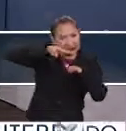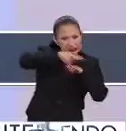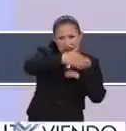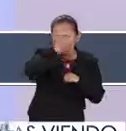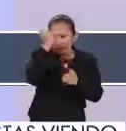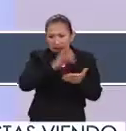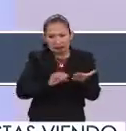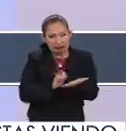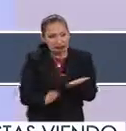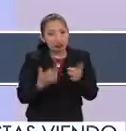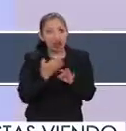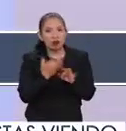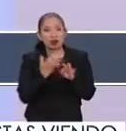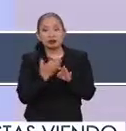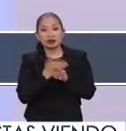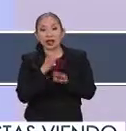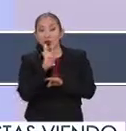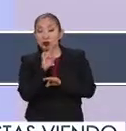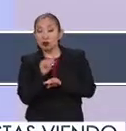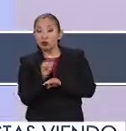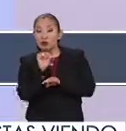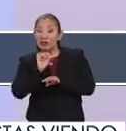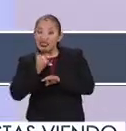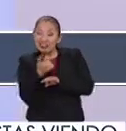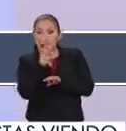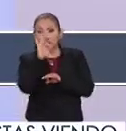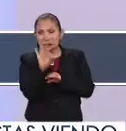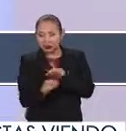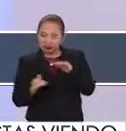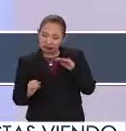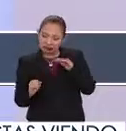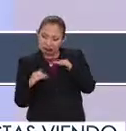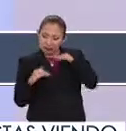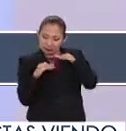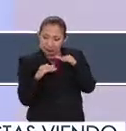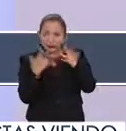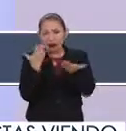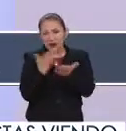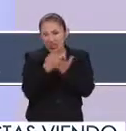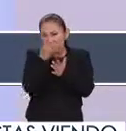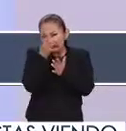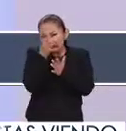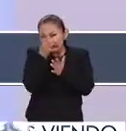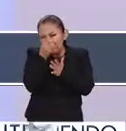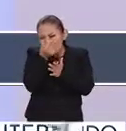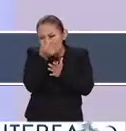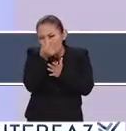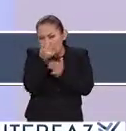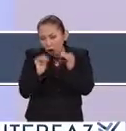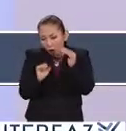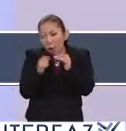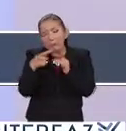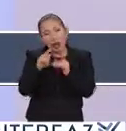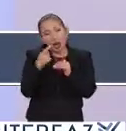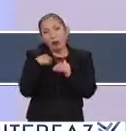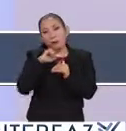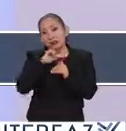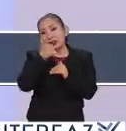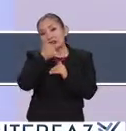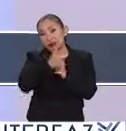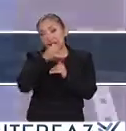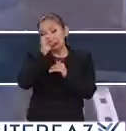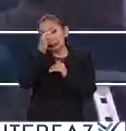hoy estamos en una tasa de analfabetismo ya del 4.26%. Nos falta muy poco, pero son las 26